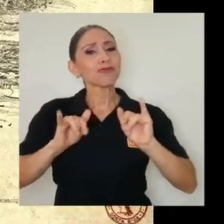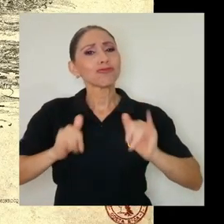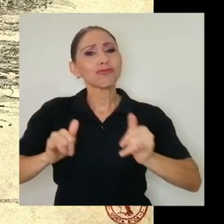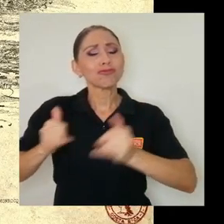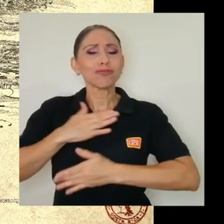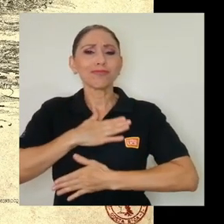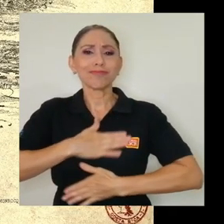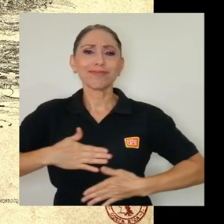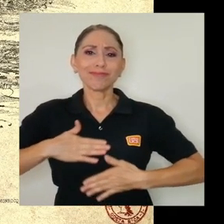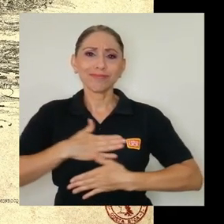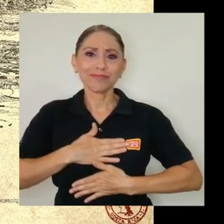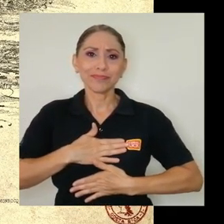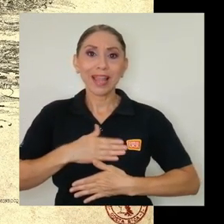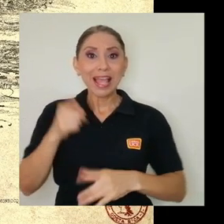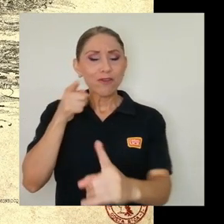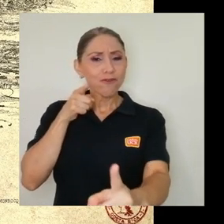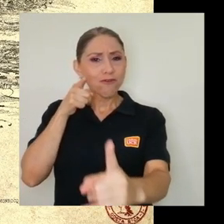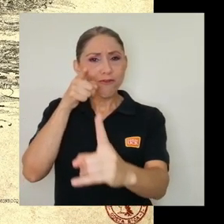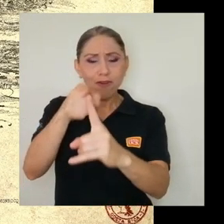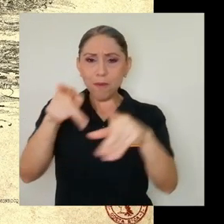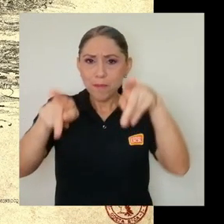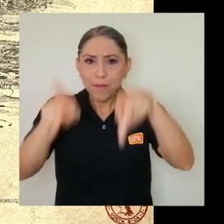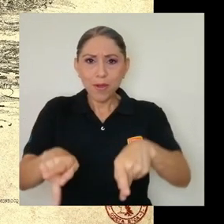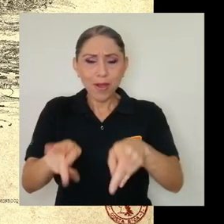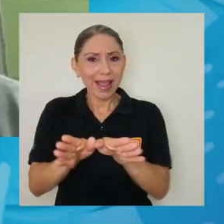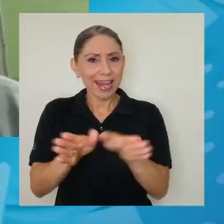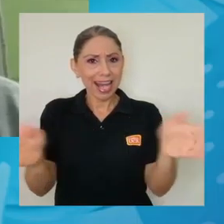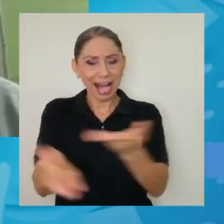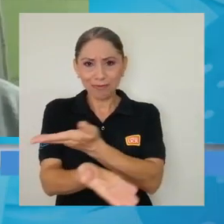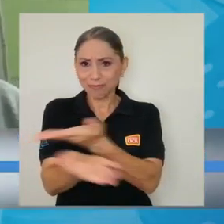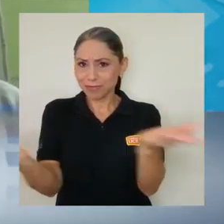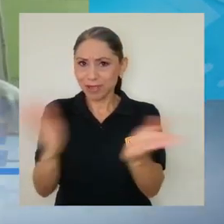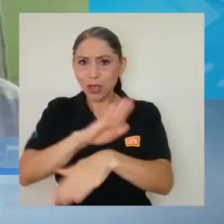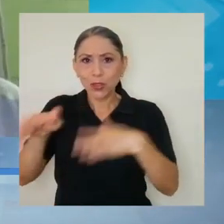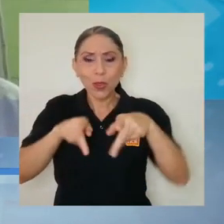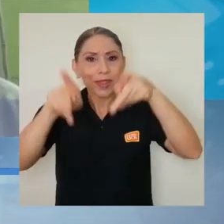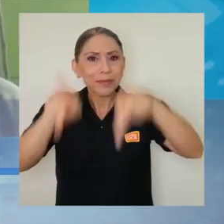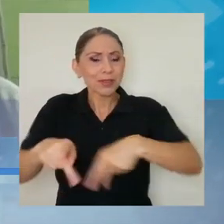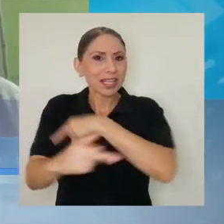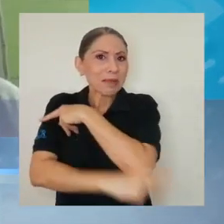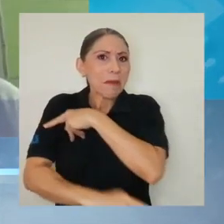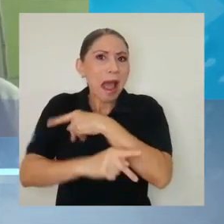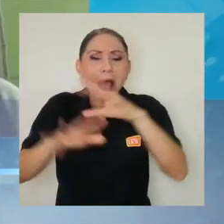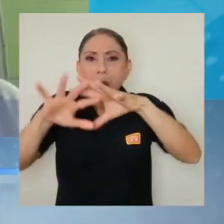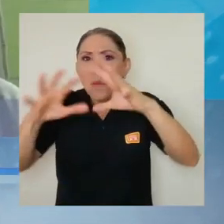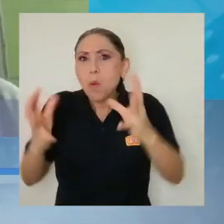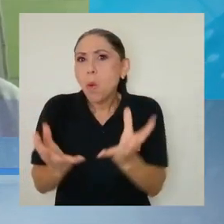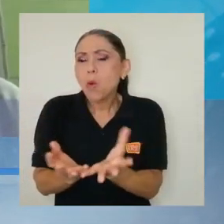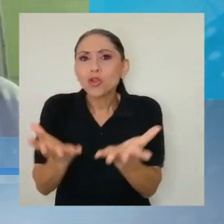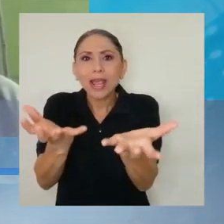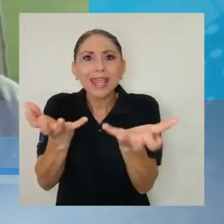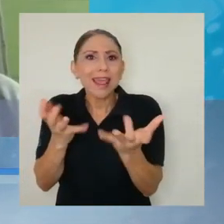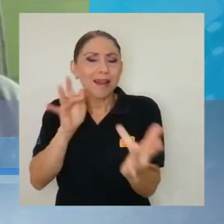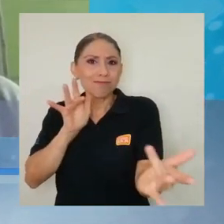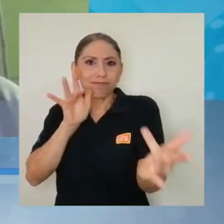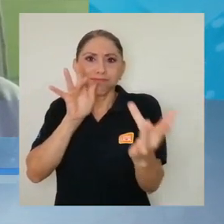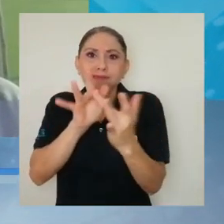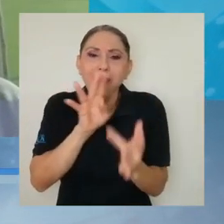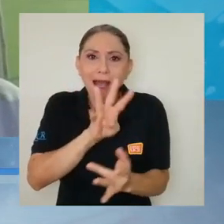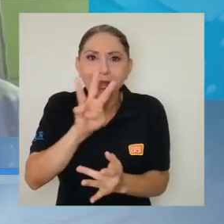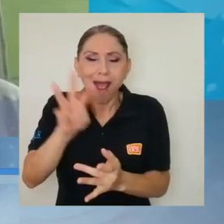compartirlas por medio del repositorio y trabajando con el equipo técnico que el mismo le guía en todo el proceso para poder ingresar.